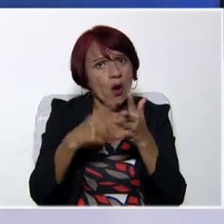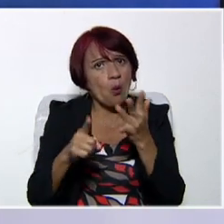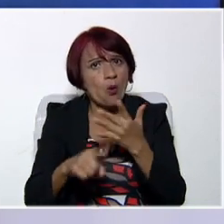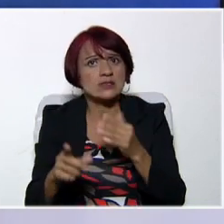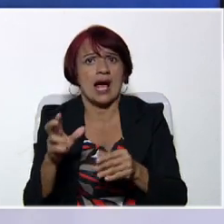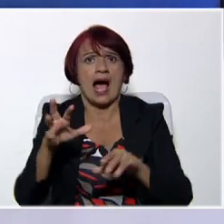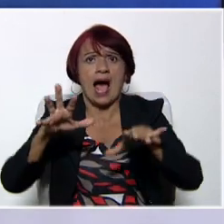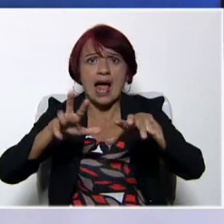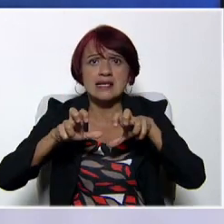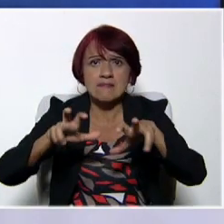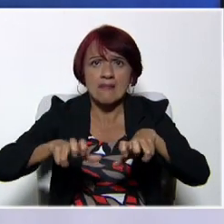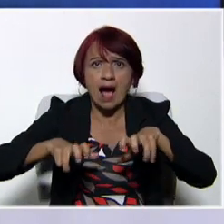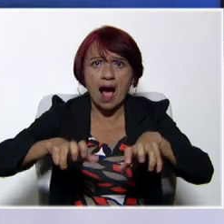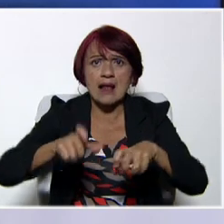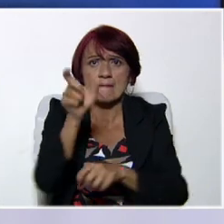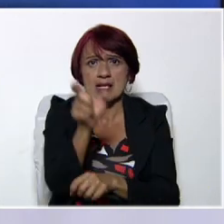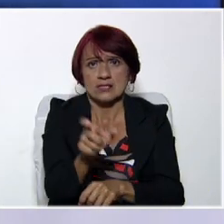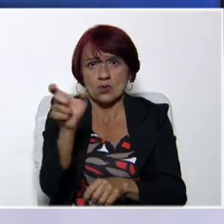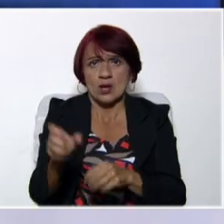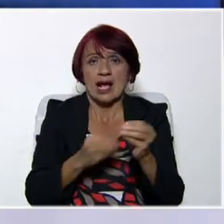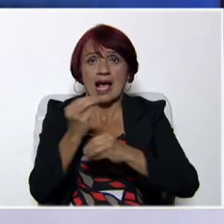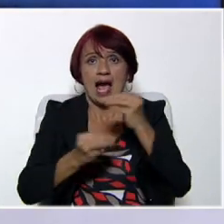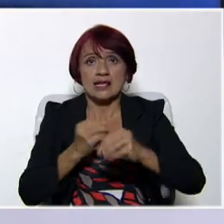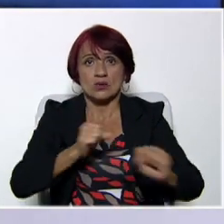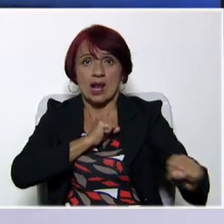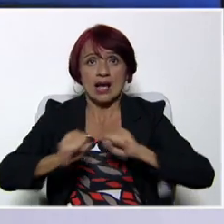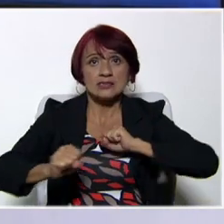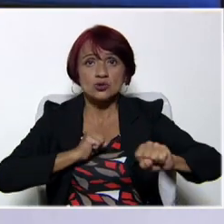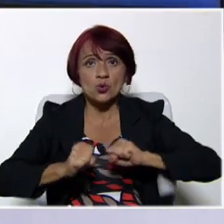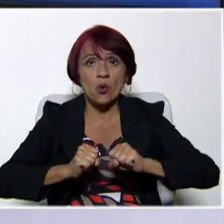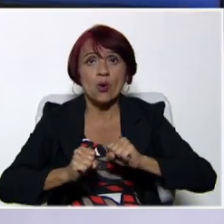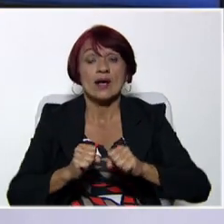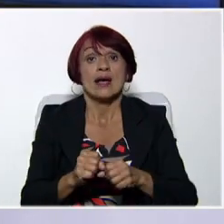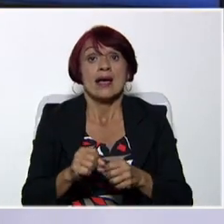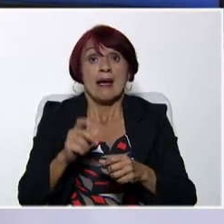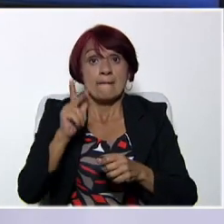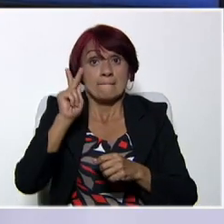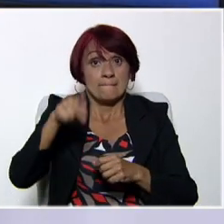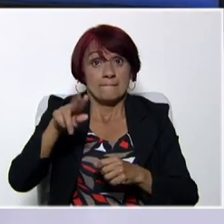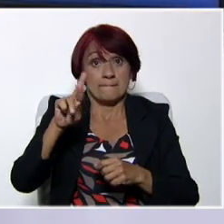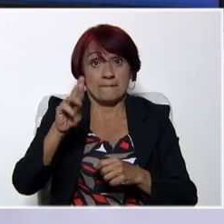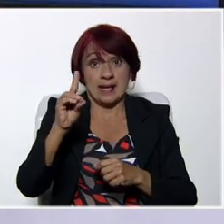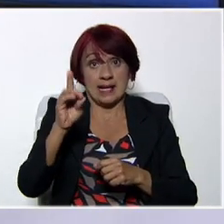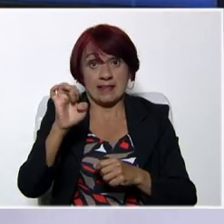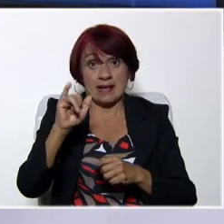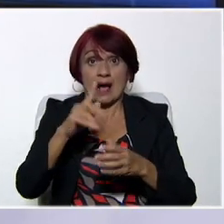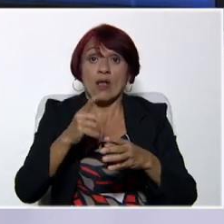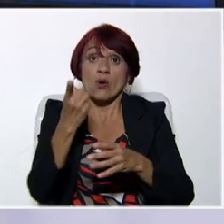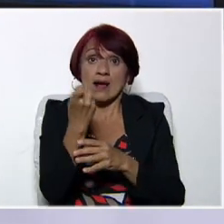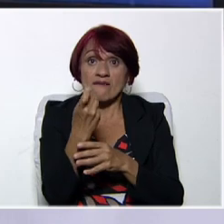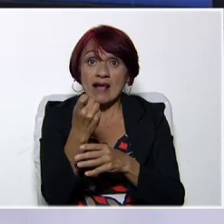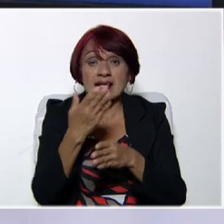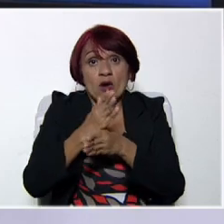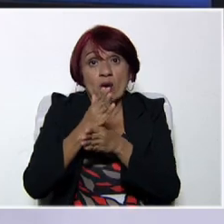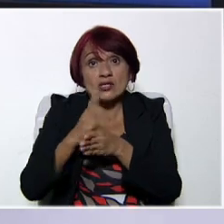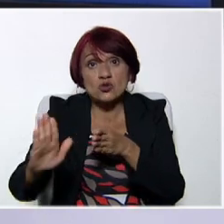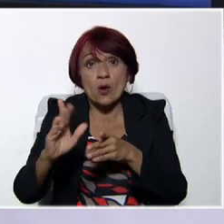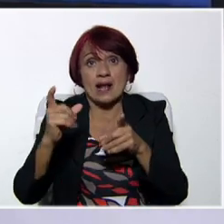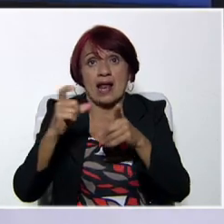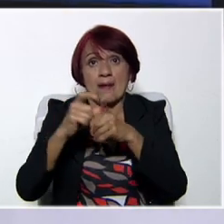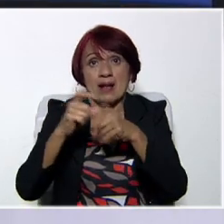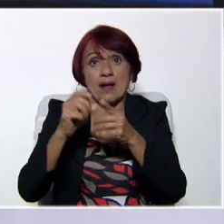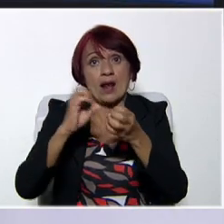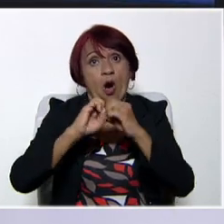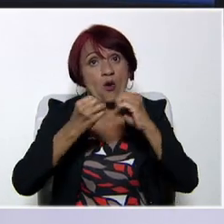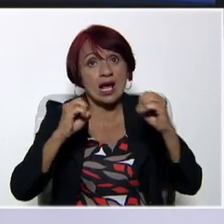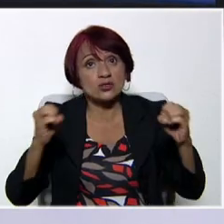animal, una persona que realiza una acción. Y el predicado es lo que dice de lo que hace esa persona,